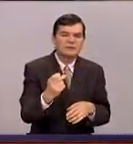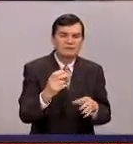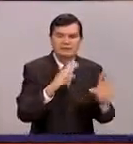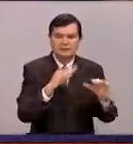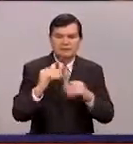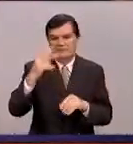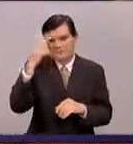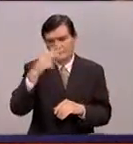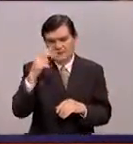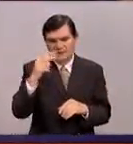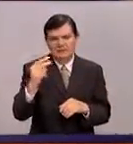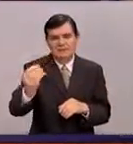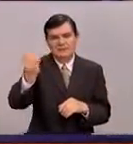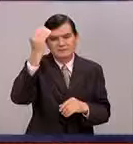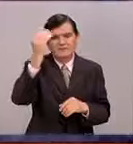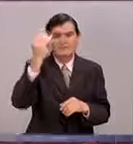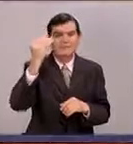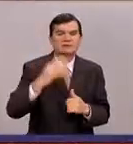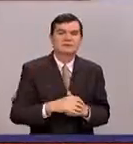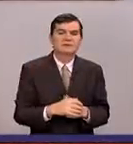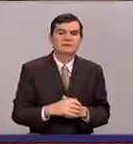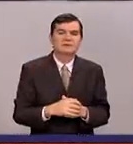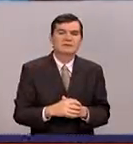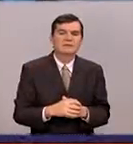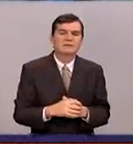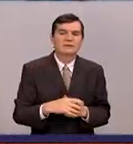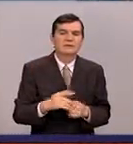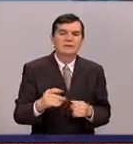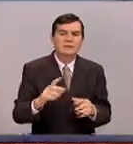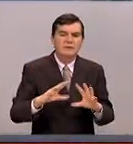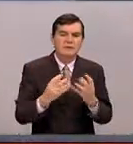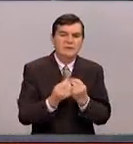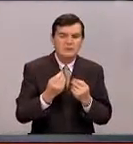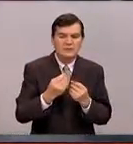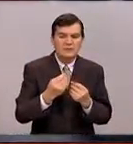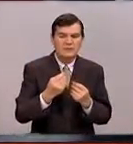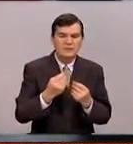Academia Mexicana de Ciencias en su versión total,